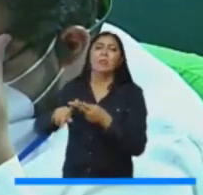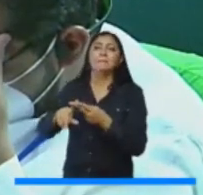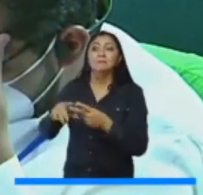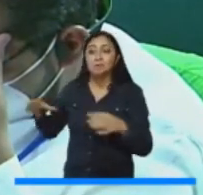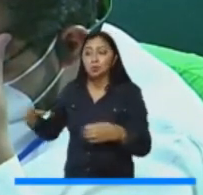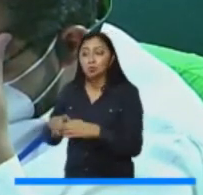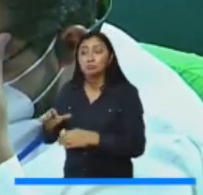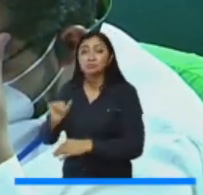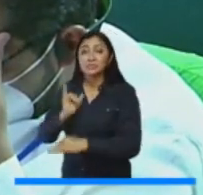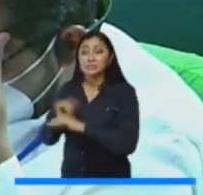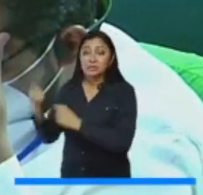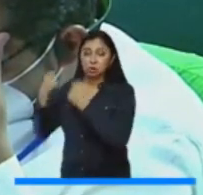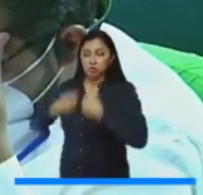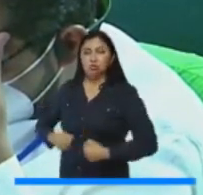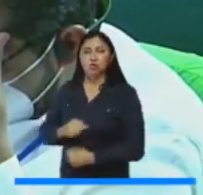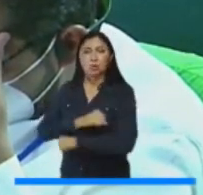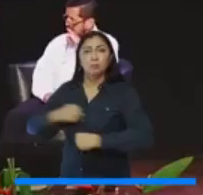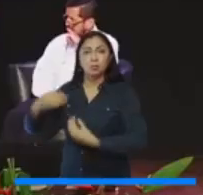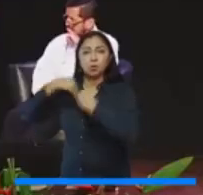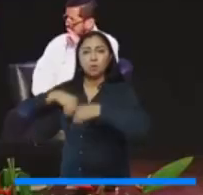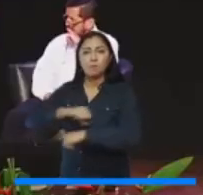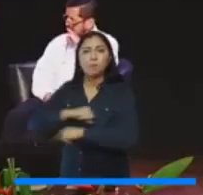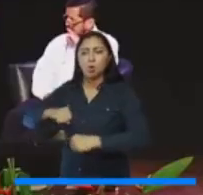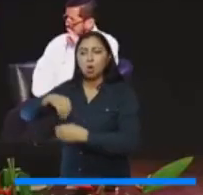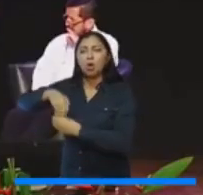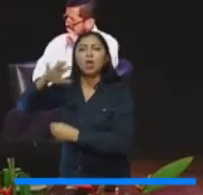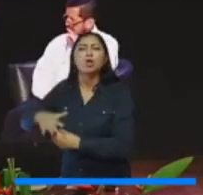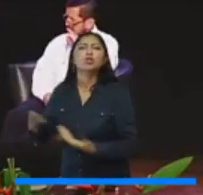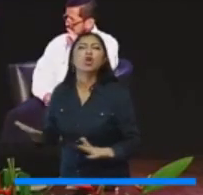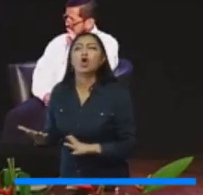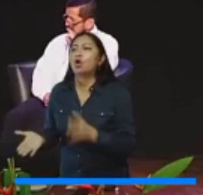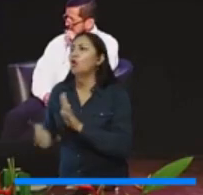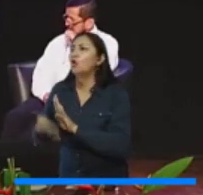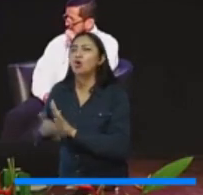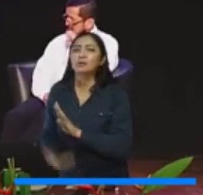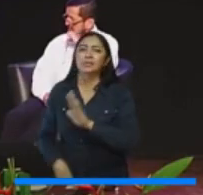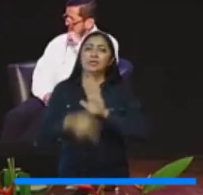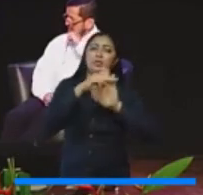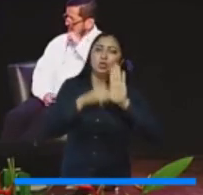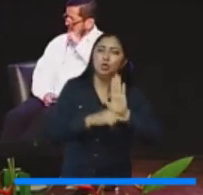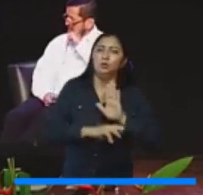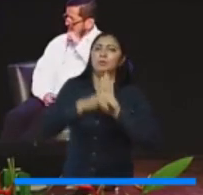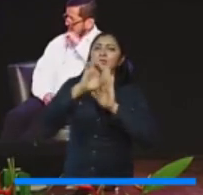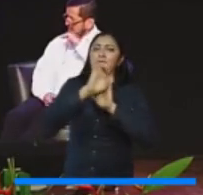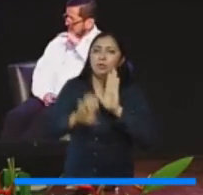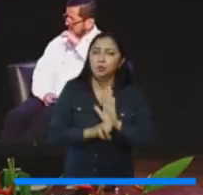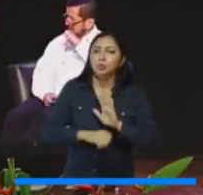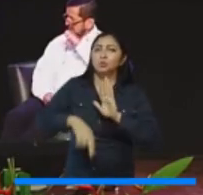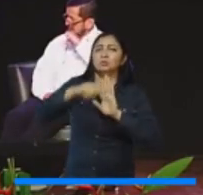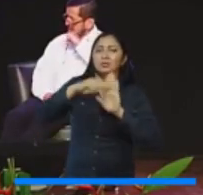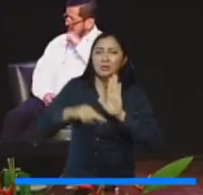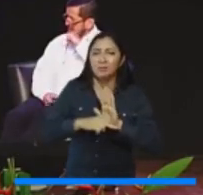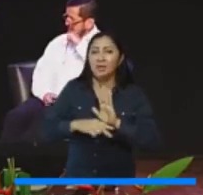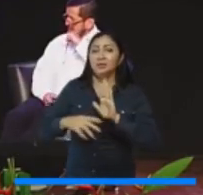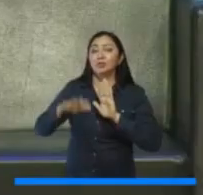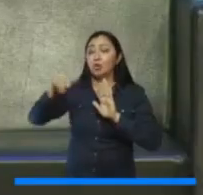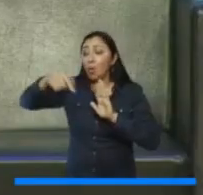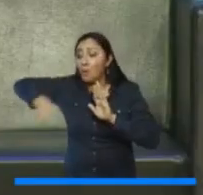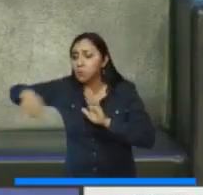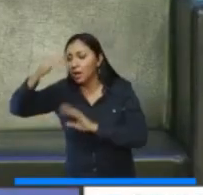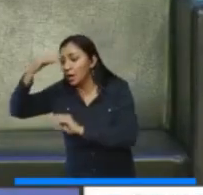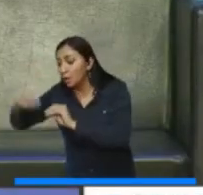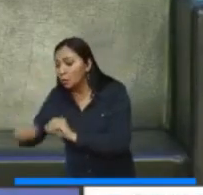está representada en sus normas, en sus estatutos, en sus reglamentos, en los acuerdos que ella posee.